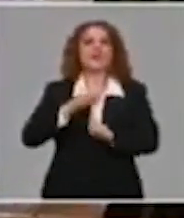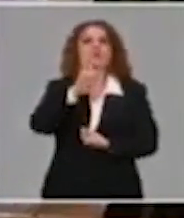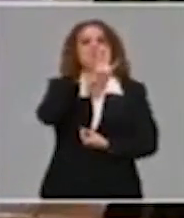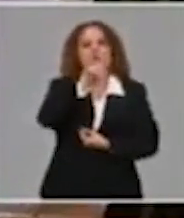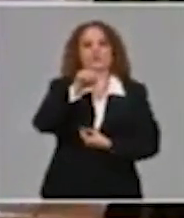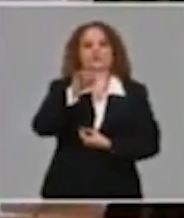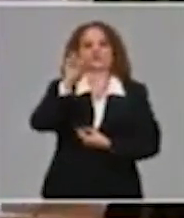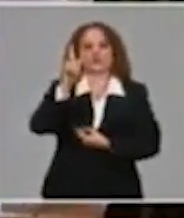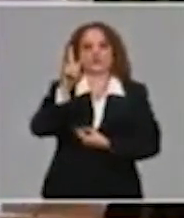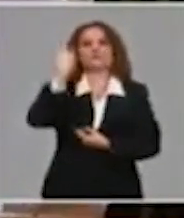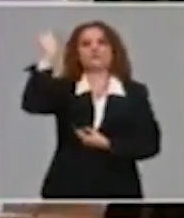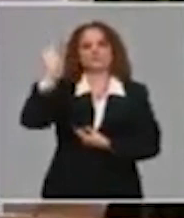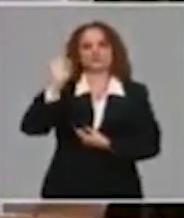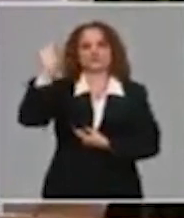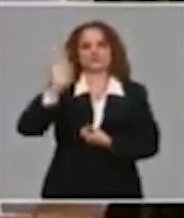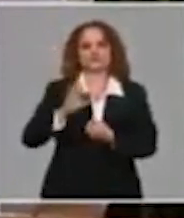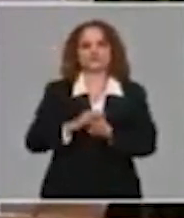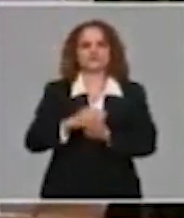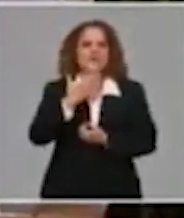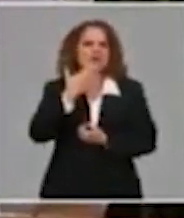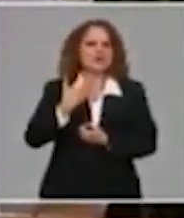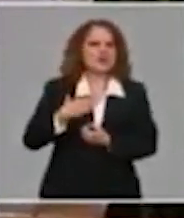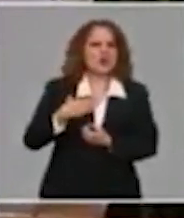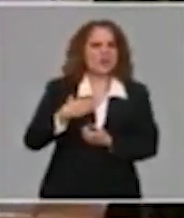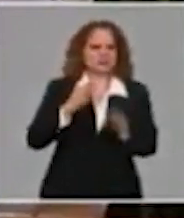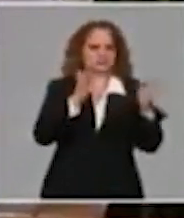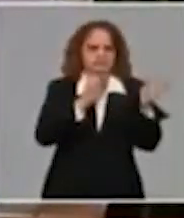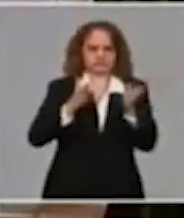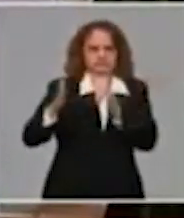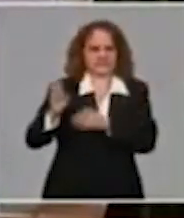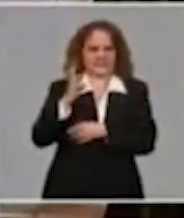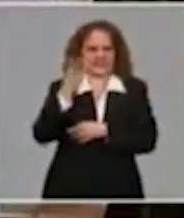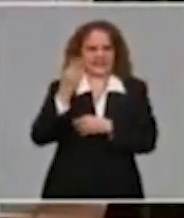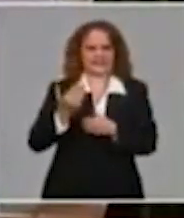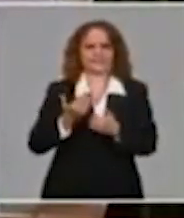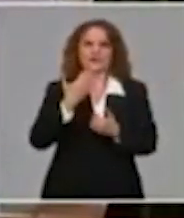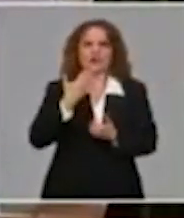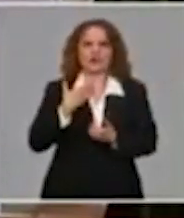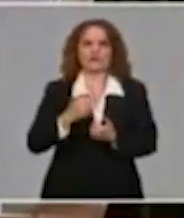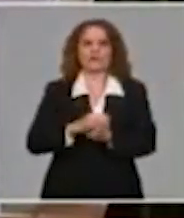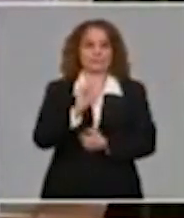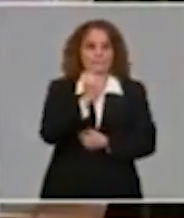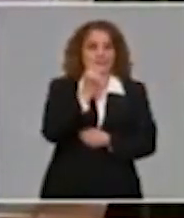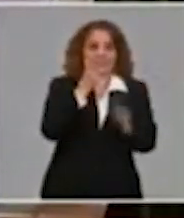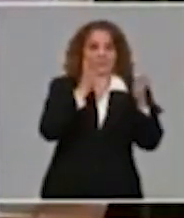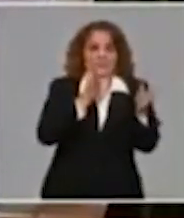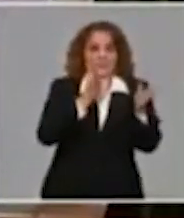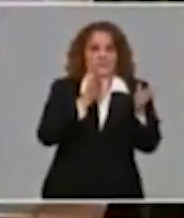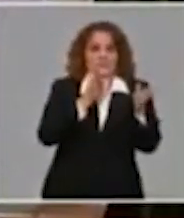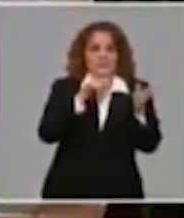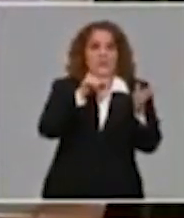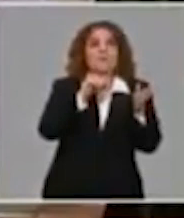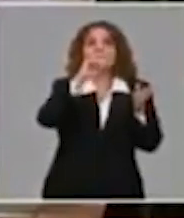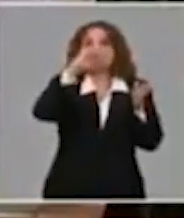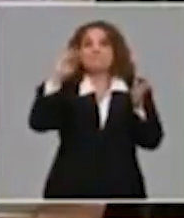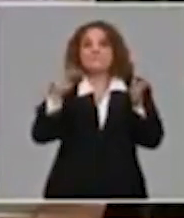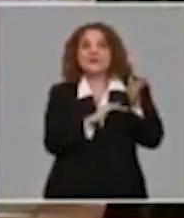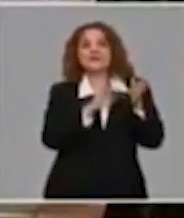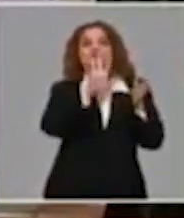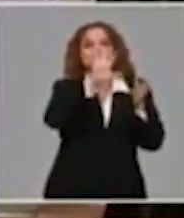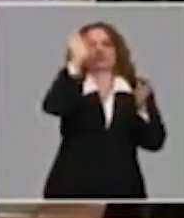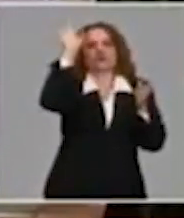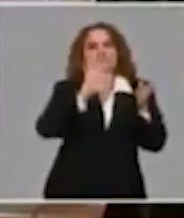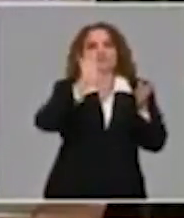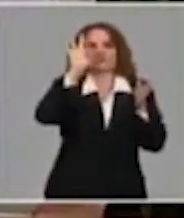previmos para las tres fases? Bueno, la fase 1 es cuando tengamos menos de un 5% de casos